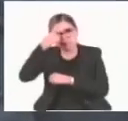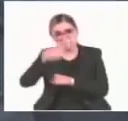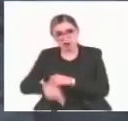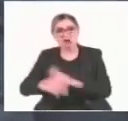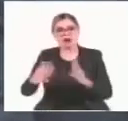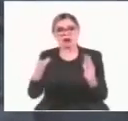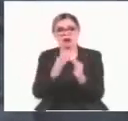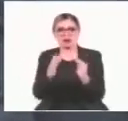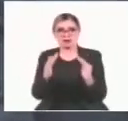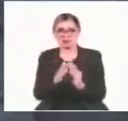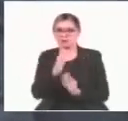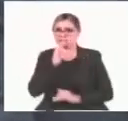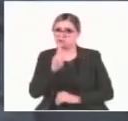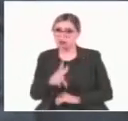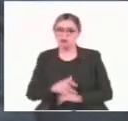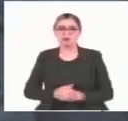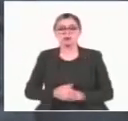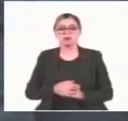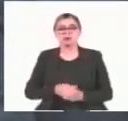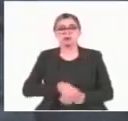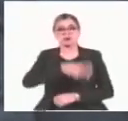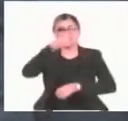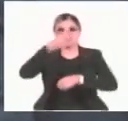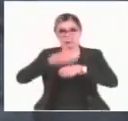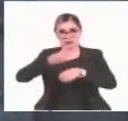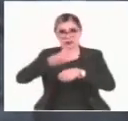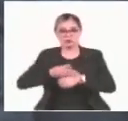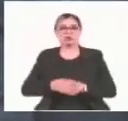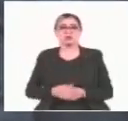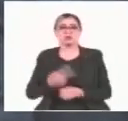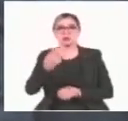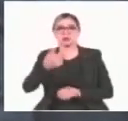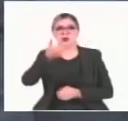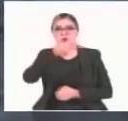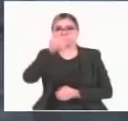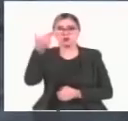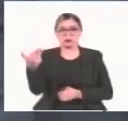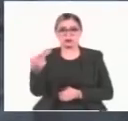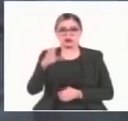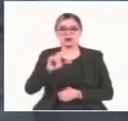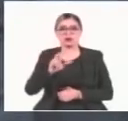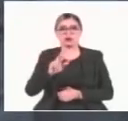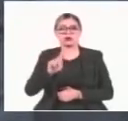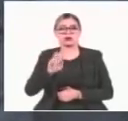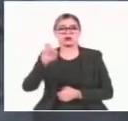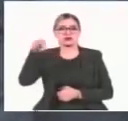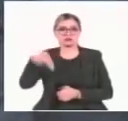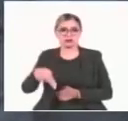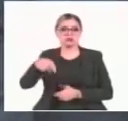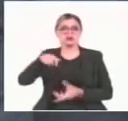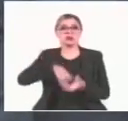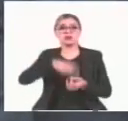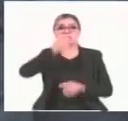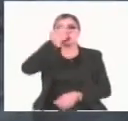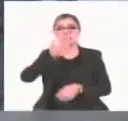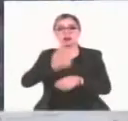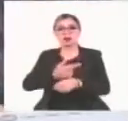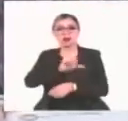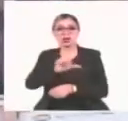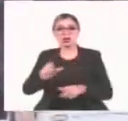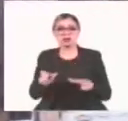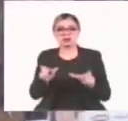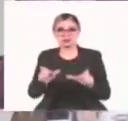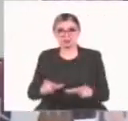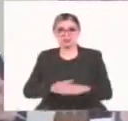Y tercer polígono, digamos, entre el Hotel Canton y la Secretaría de Seguridad.